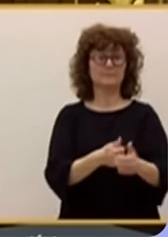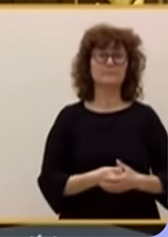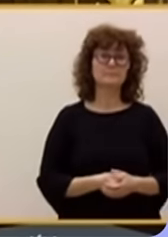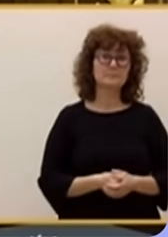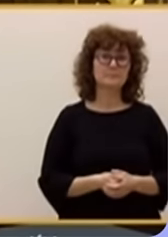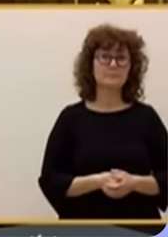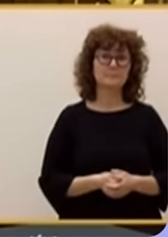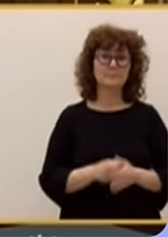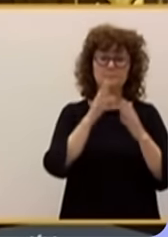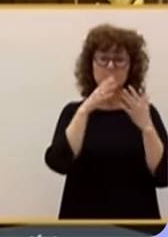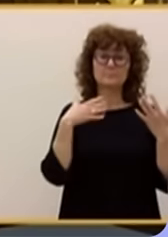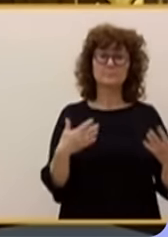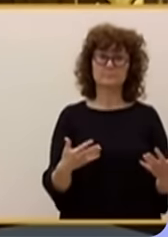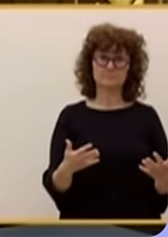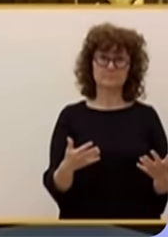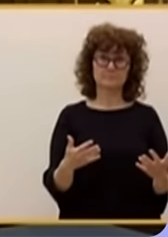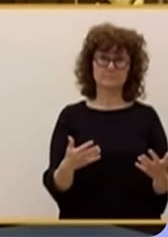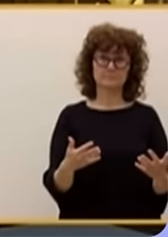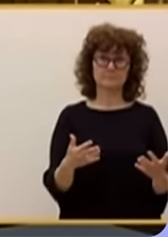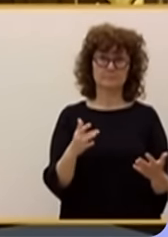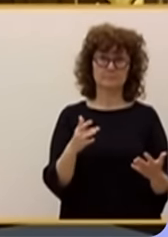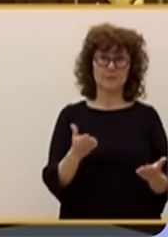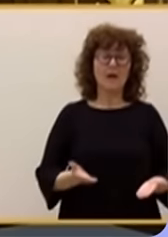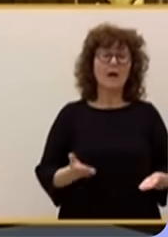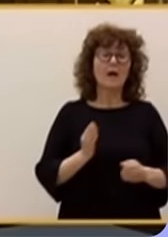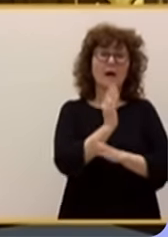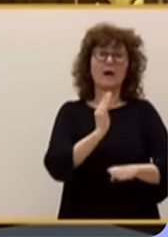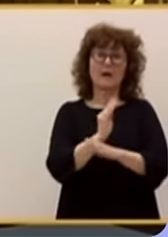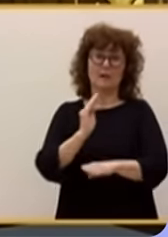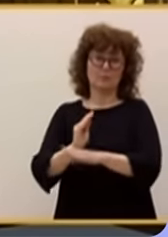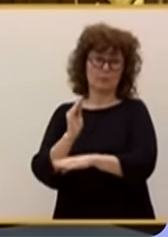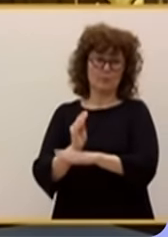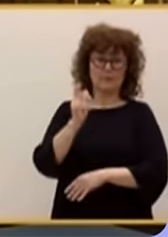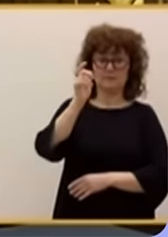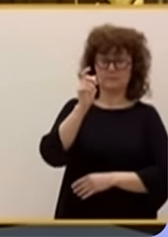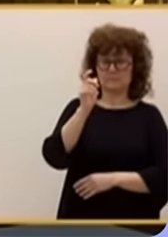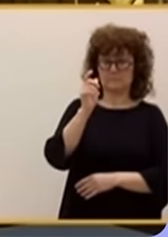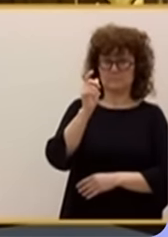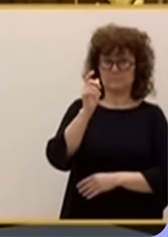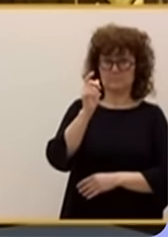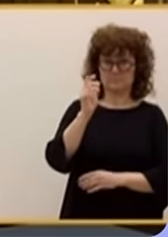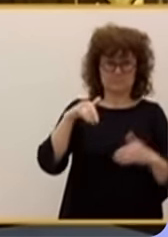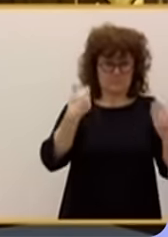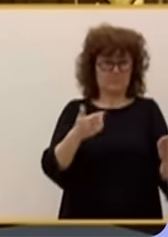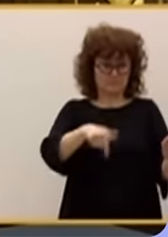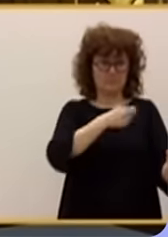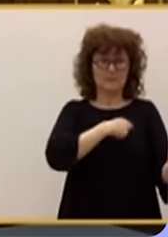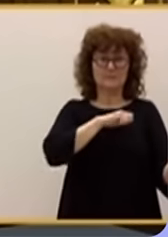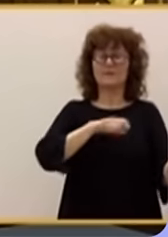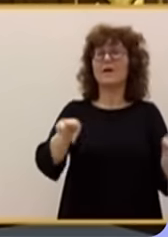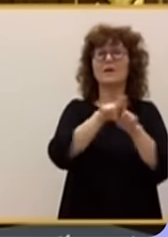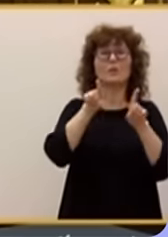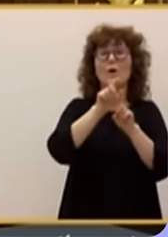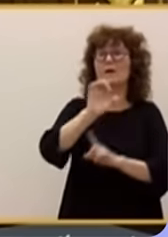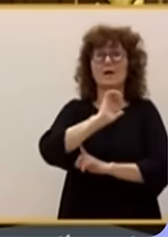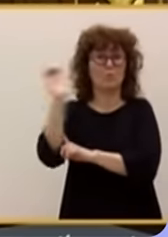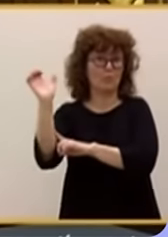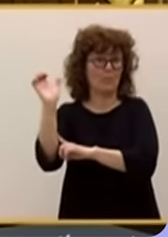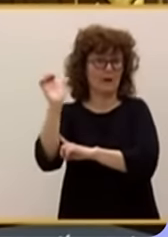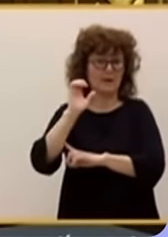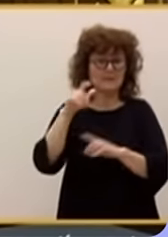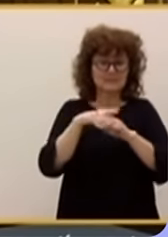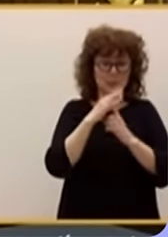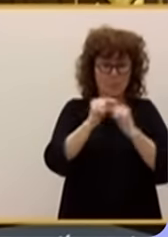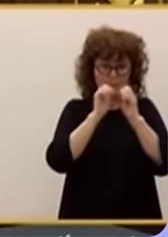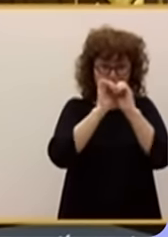En esta ocasión se trataba de las ayudas que recibió una importante aerolínea de nuestro país, como tantas otras en toda Europa tras la pandemia. Pero el juez que